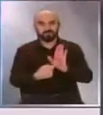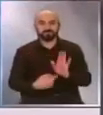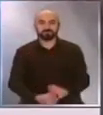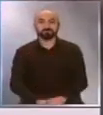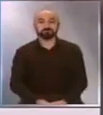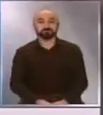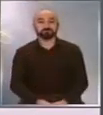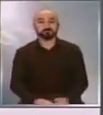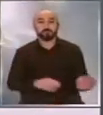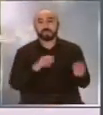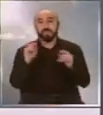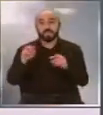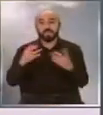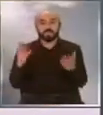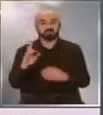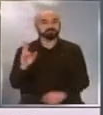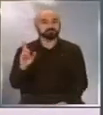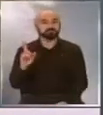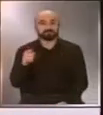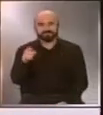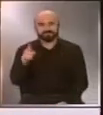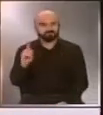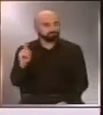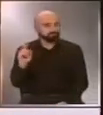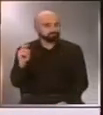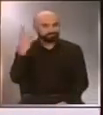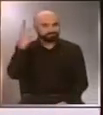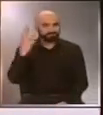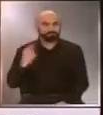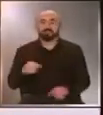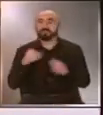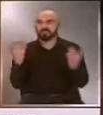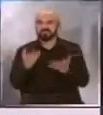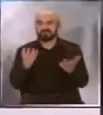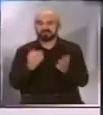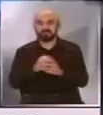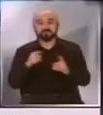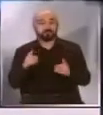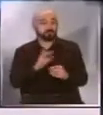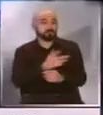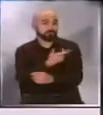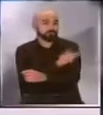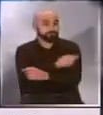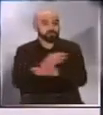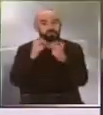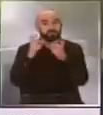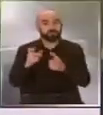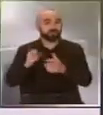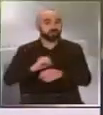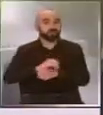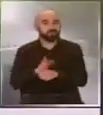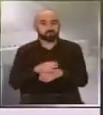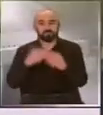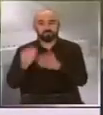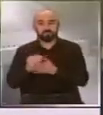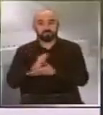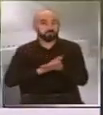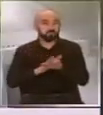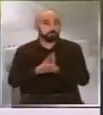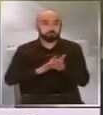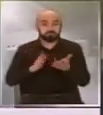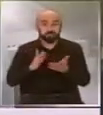Aquí está la clave para superar la pandemia. Todos coinciden en que mientras no llegue la vacuna, no hay normalidad.